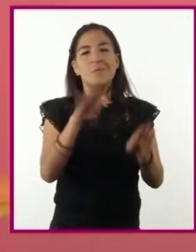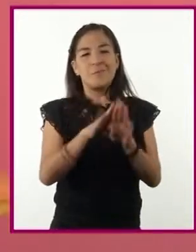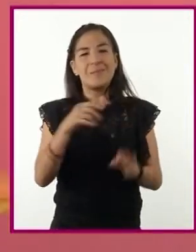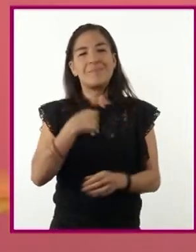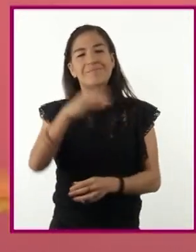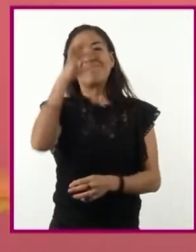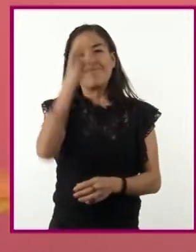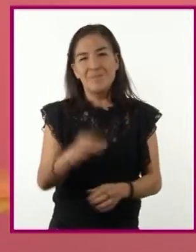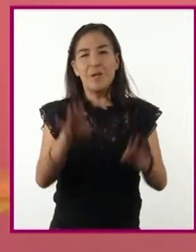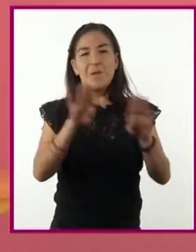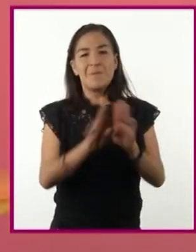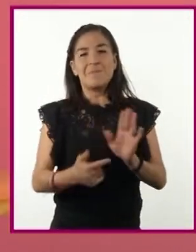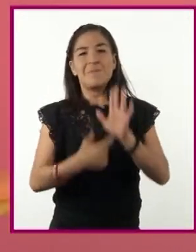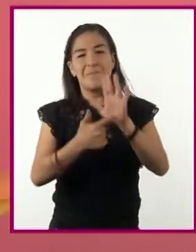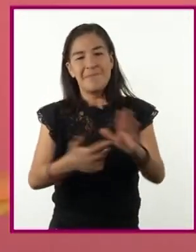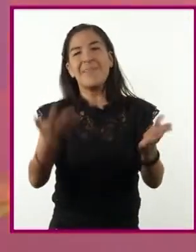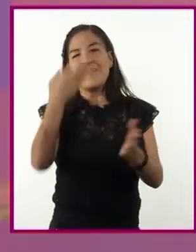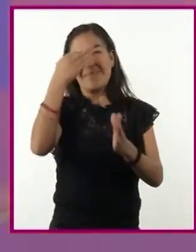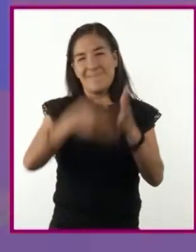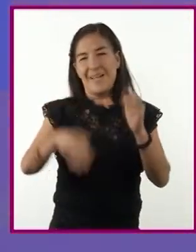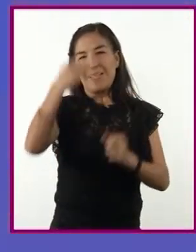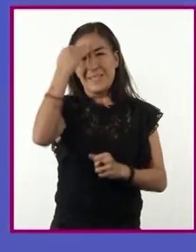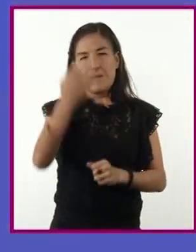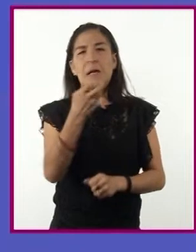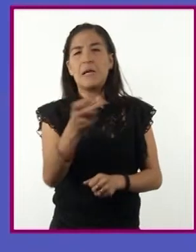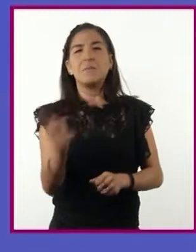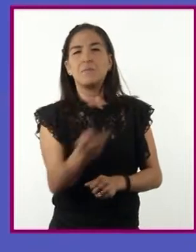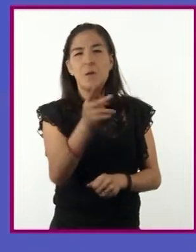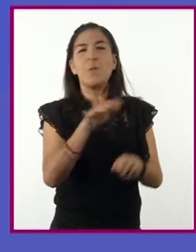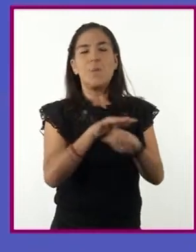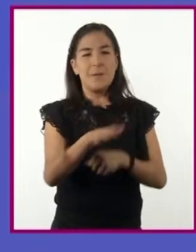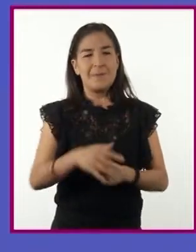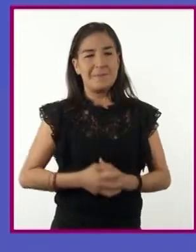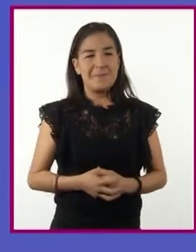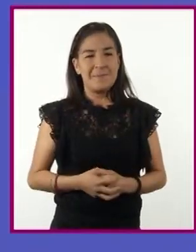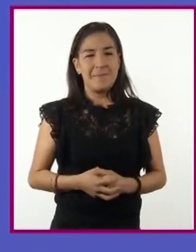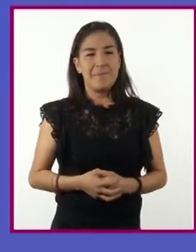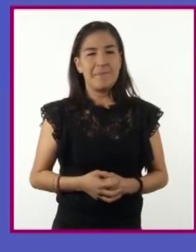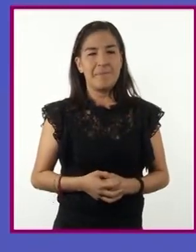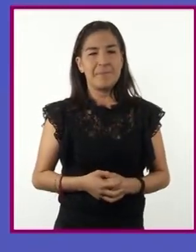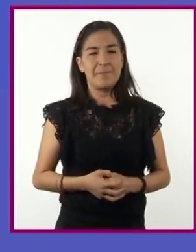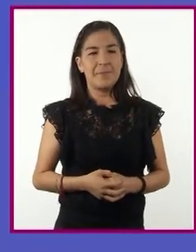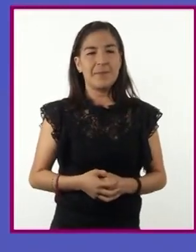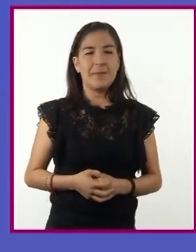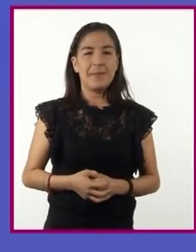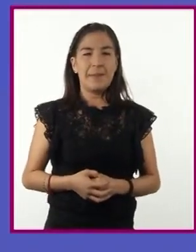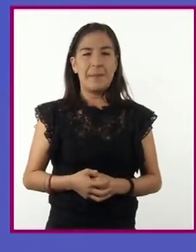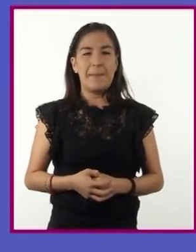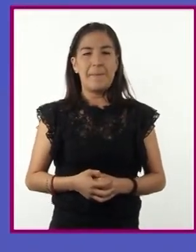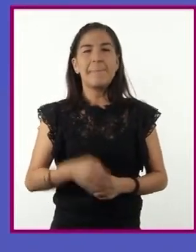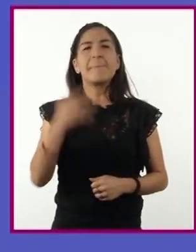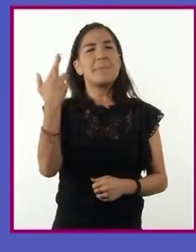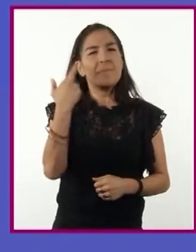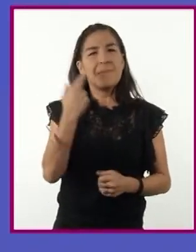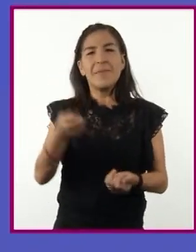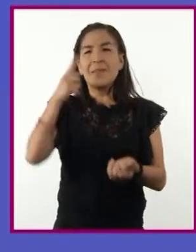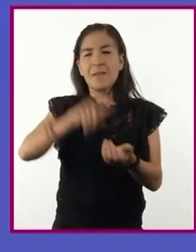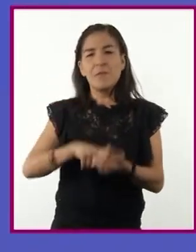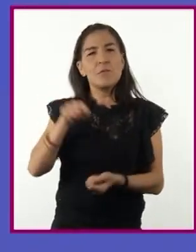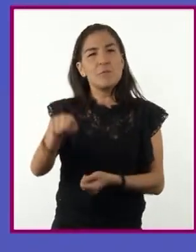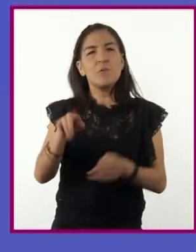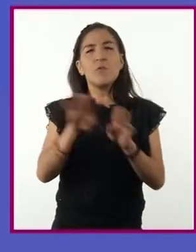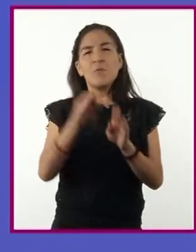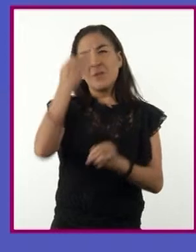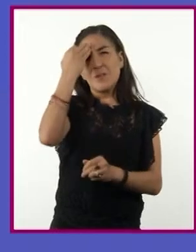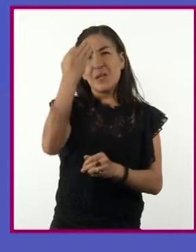exponer por falta de tiempo. Estas preguntas son ¿Qué importancia ha tenido la radio a través del